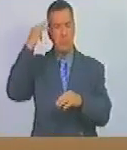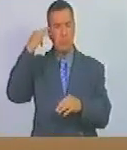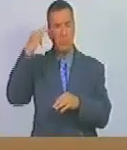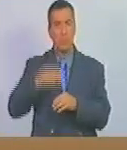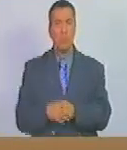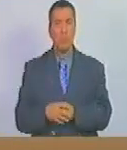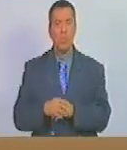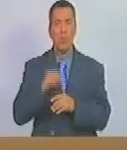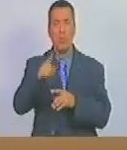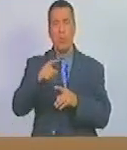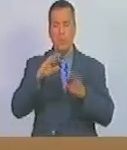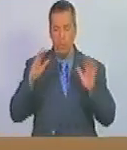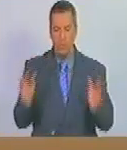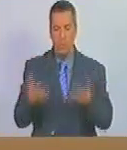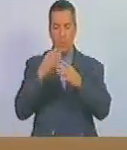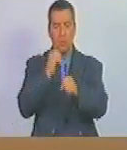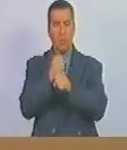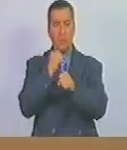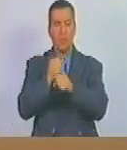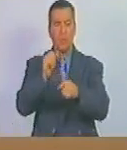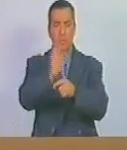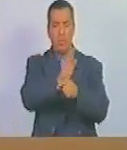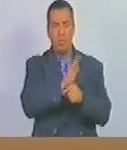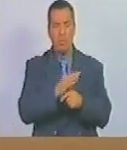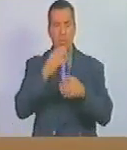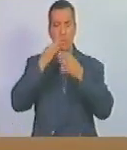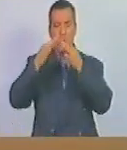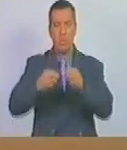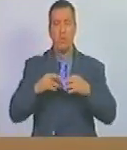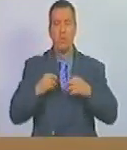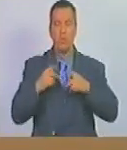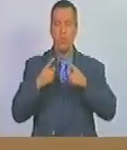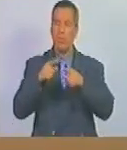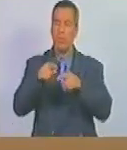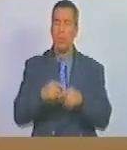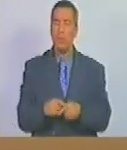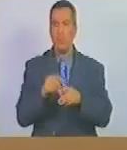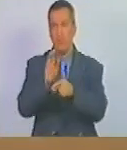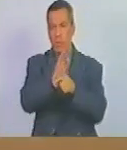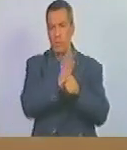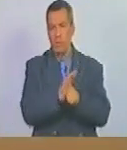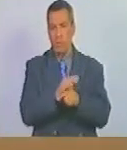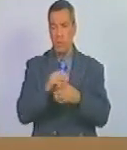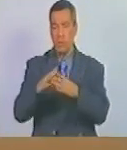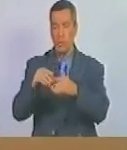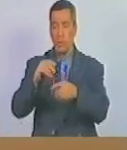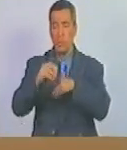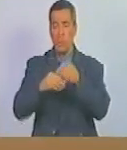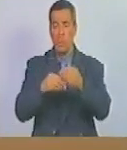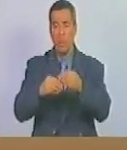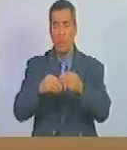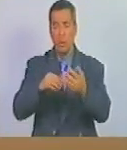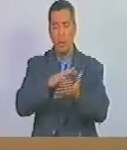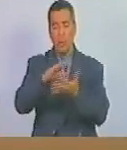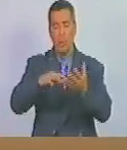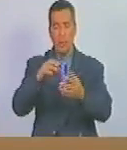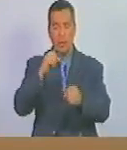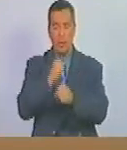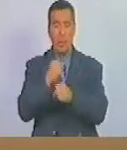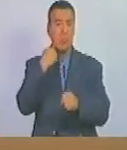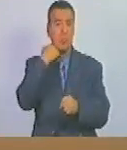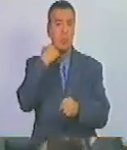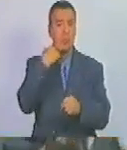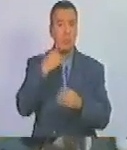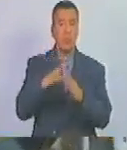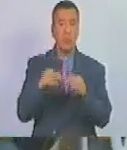mediante la promoción del trabajo seguro y saludable la prevención de los accidentes de trabajo y las enfermedades